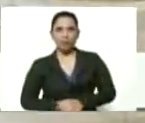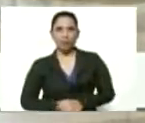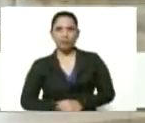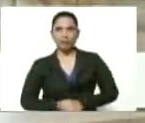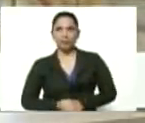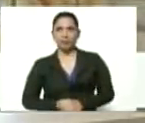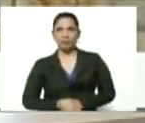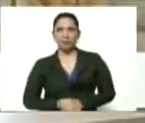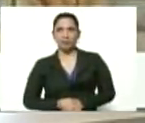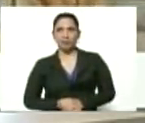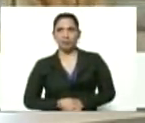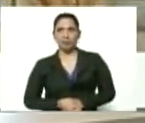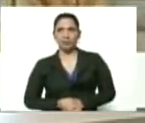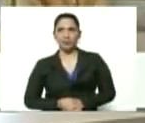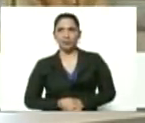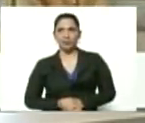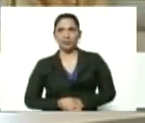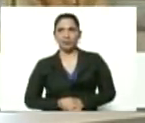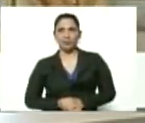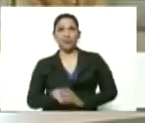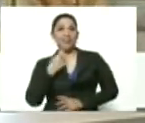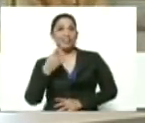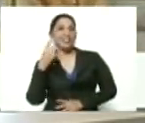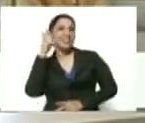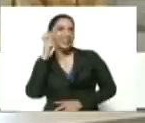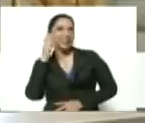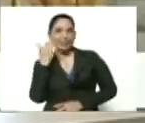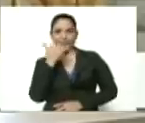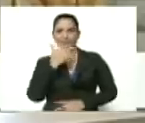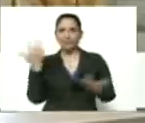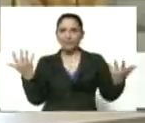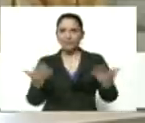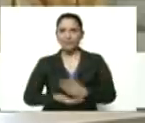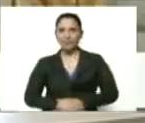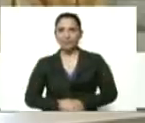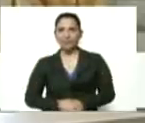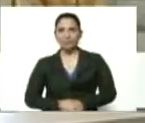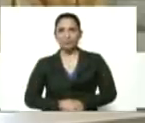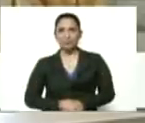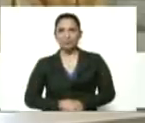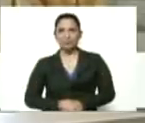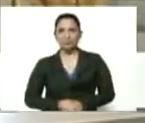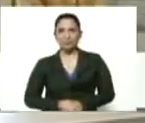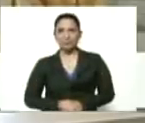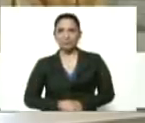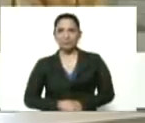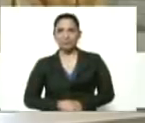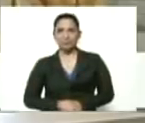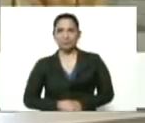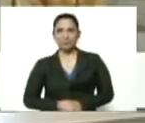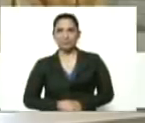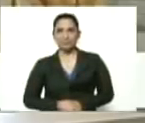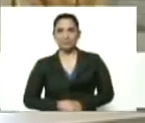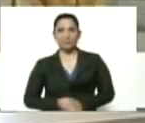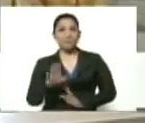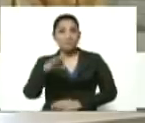Vital. Vital, dirá un borrachín amigo mío por ahí. ¿Ah? ¿Es vital, Víctor?